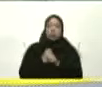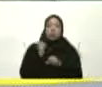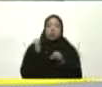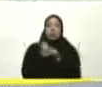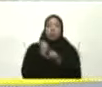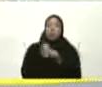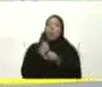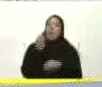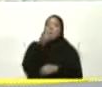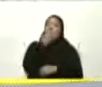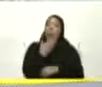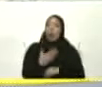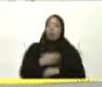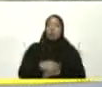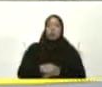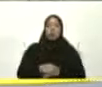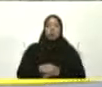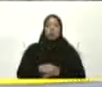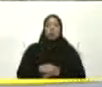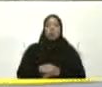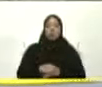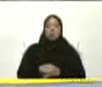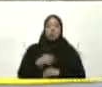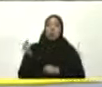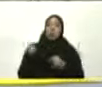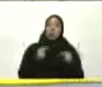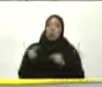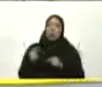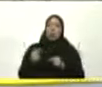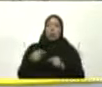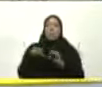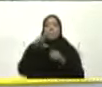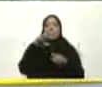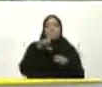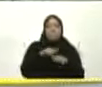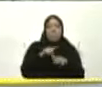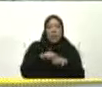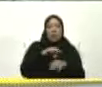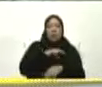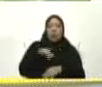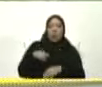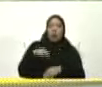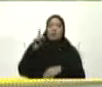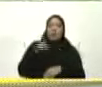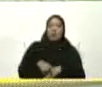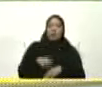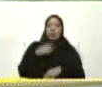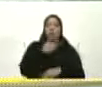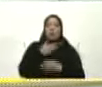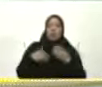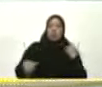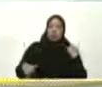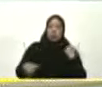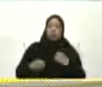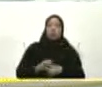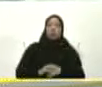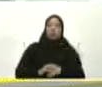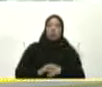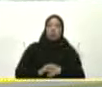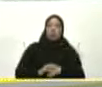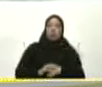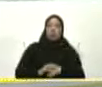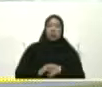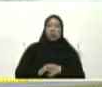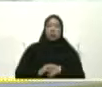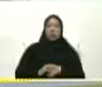Que tiene Me estabas hablando De medicina También Sí presidente Bueno Diga Diga todo